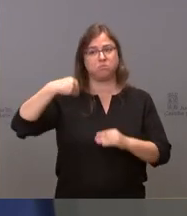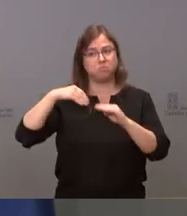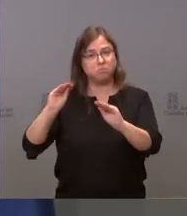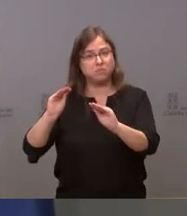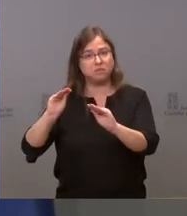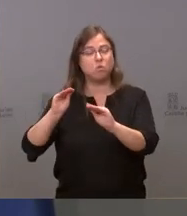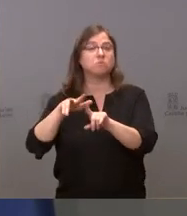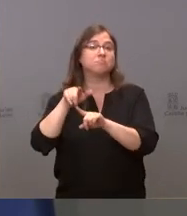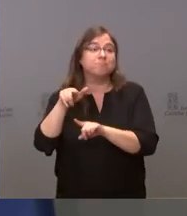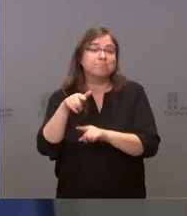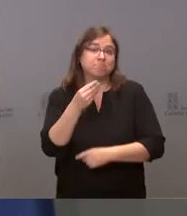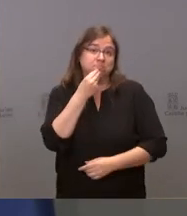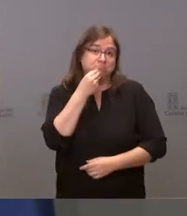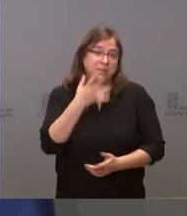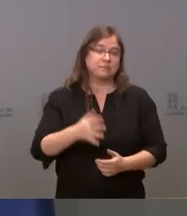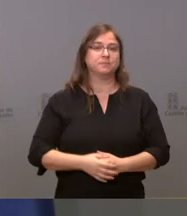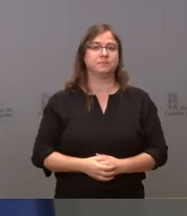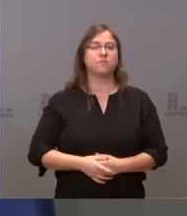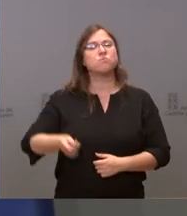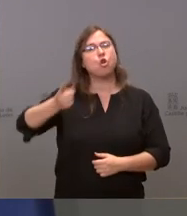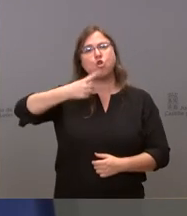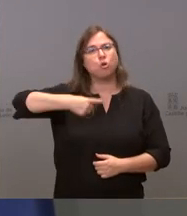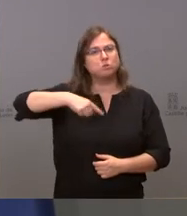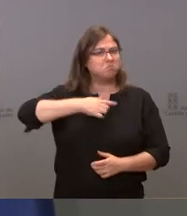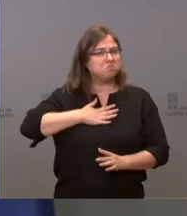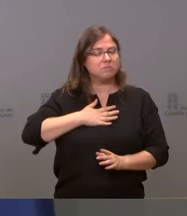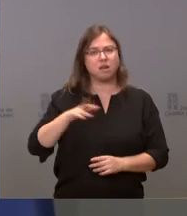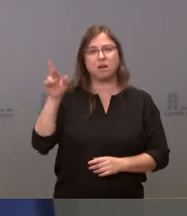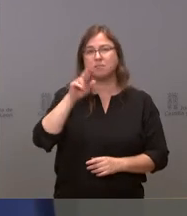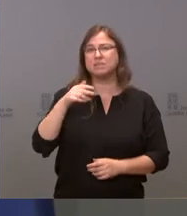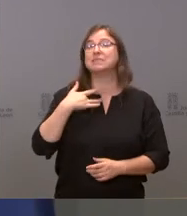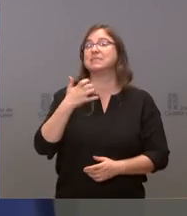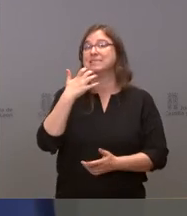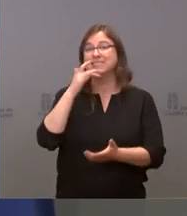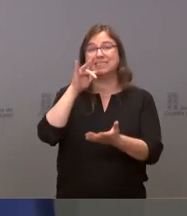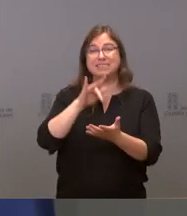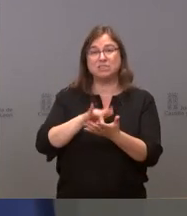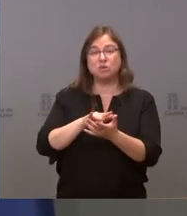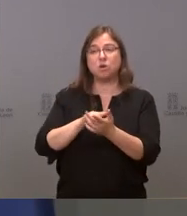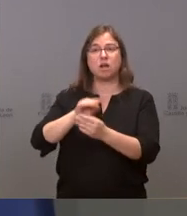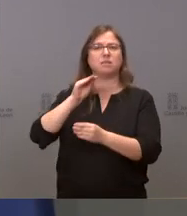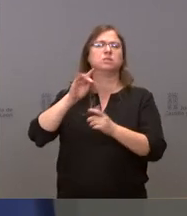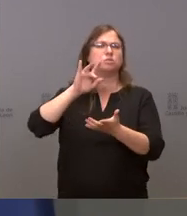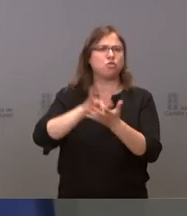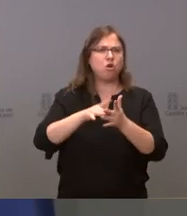ventajas, pues bienvenido sea. Nosotros, insisto, de cada ocasión que tenemos, de cada consejo